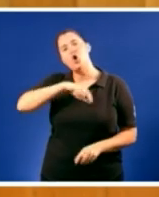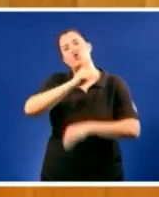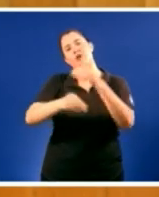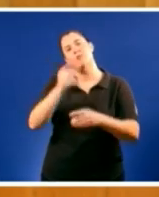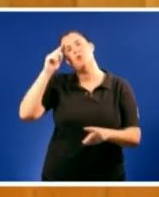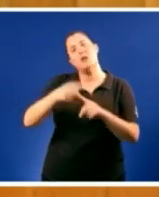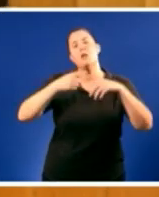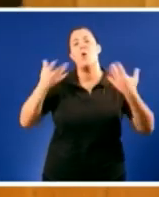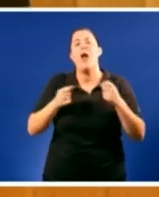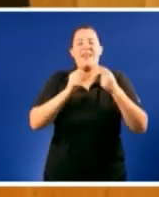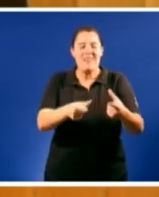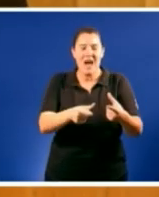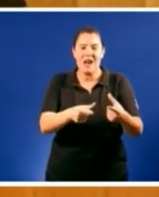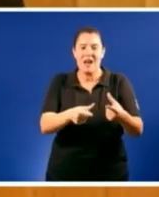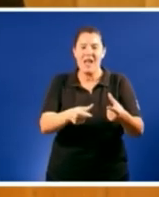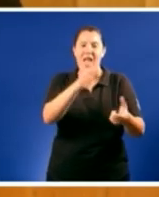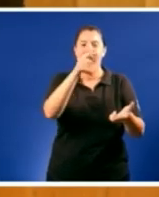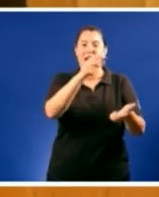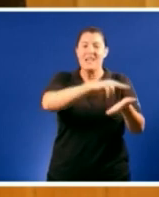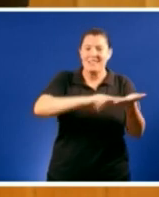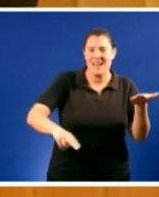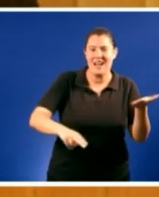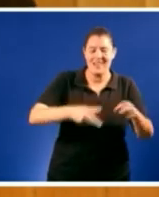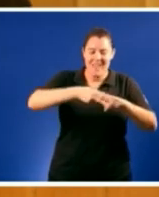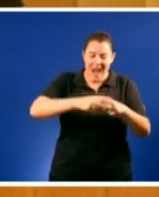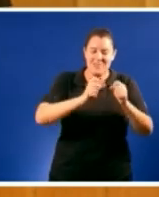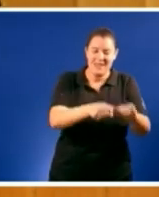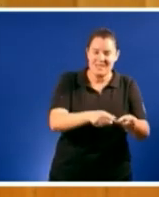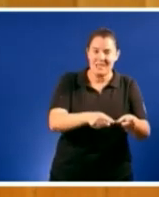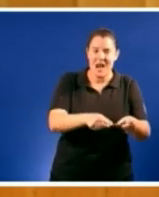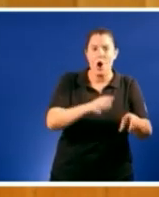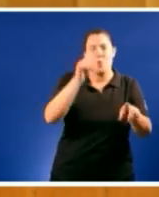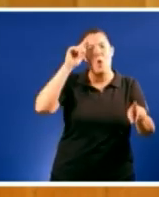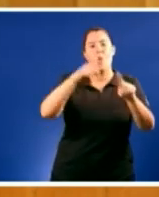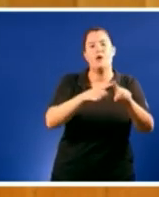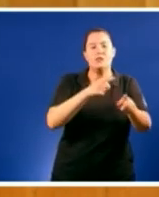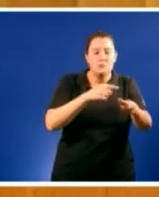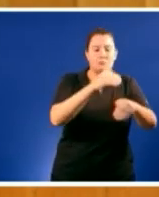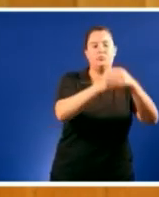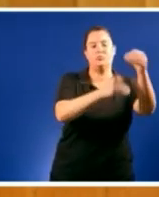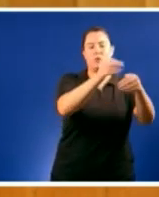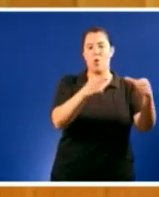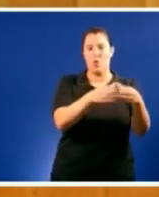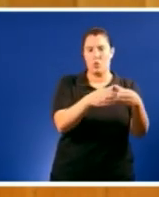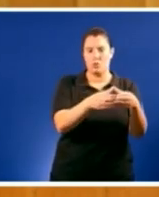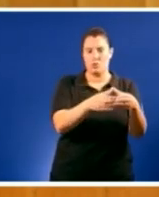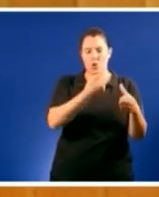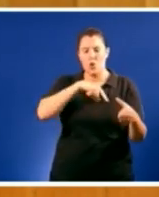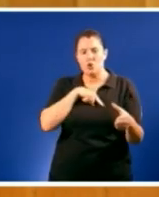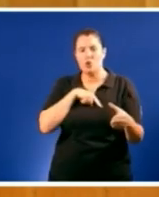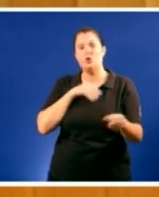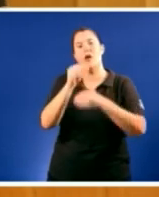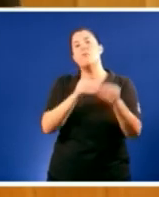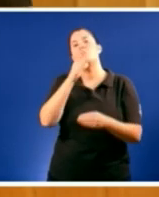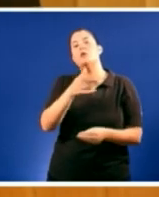galego as ferramentas que lle permitan construir o seu progreso colectivo facémolo pensando no benestar